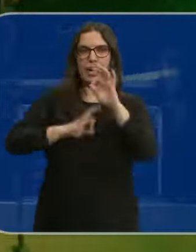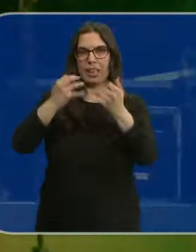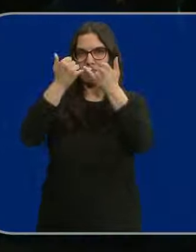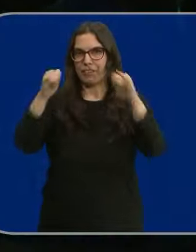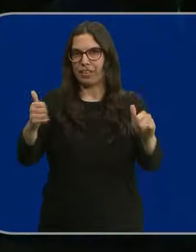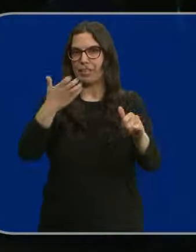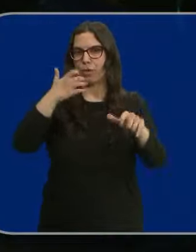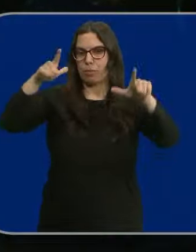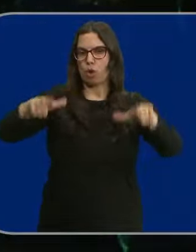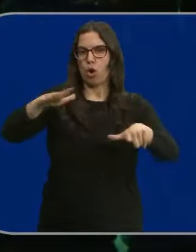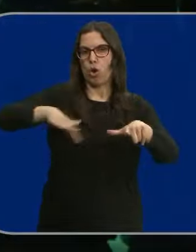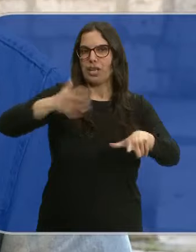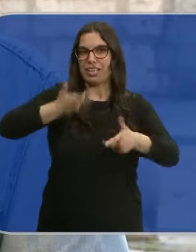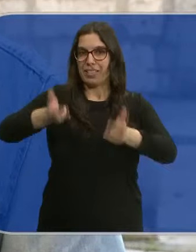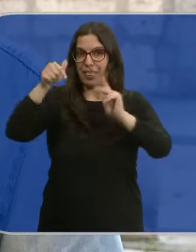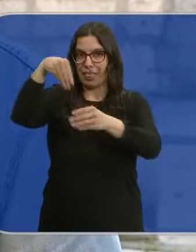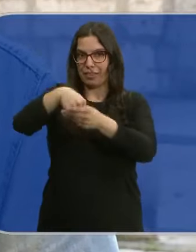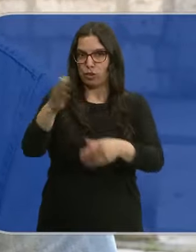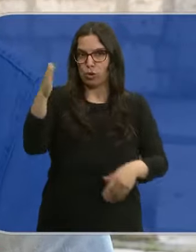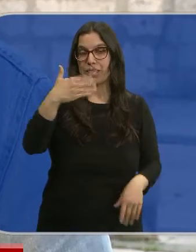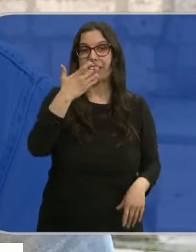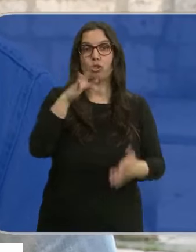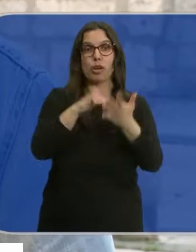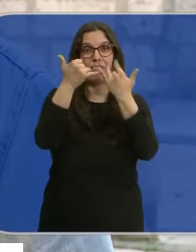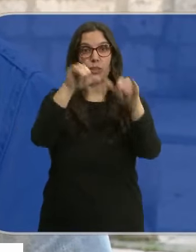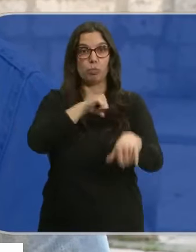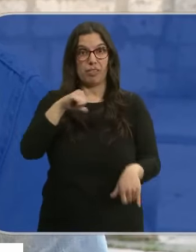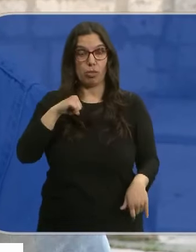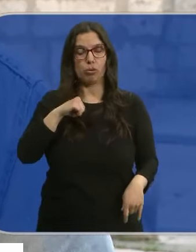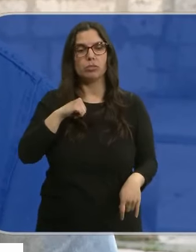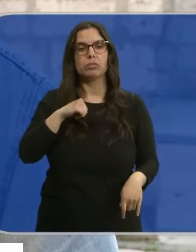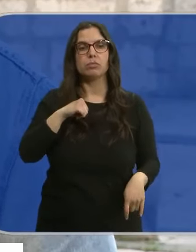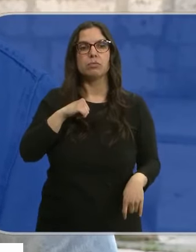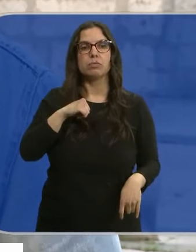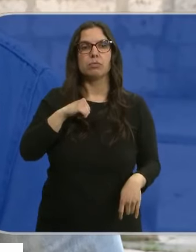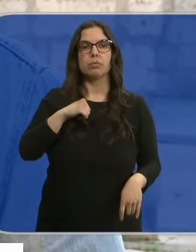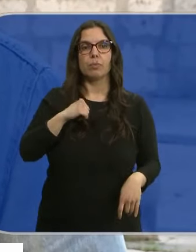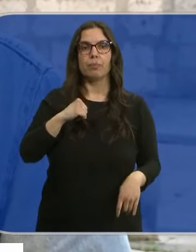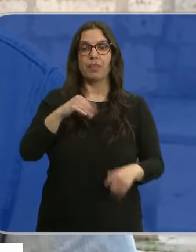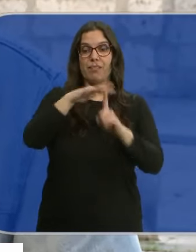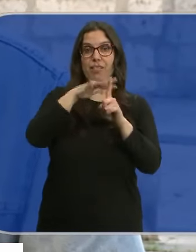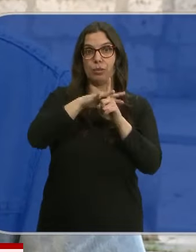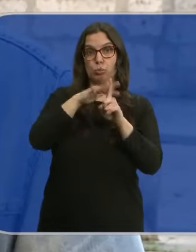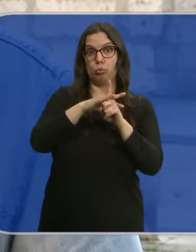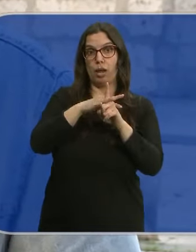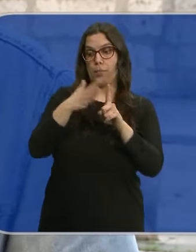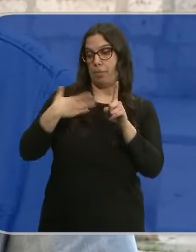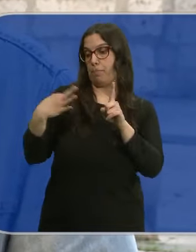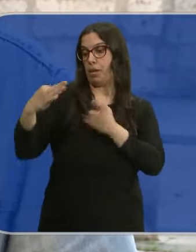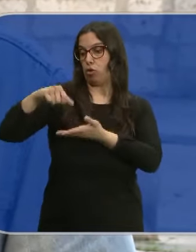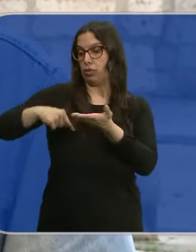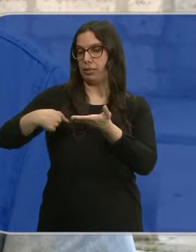una celebración en un local sin licencia. Si es un evento privado, se suma la factura que se le cobre a